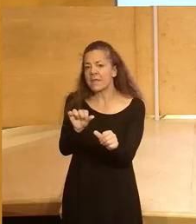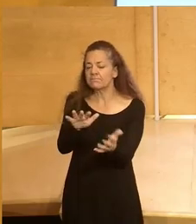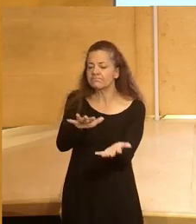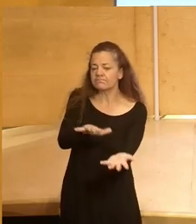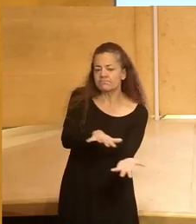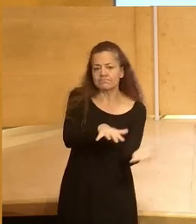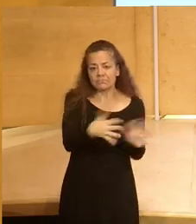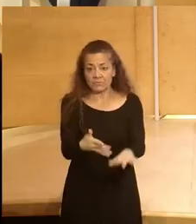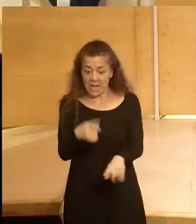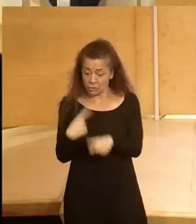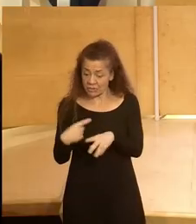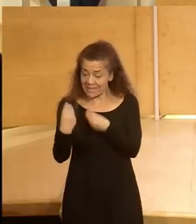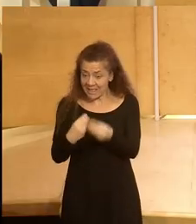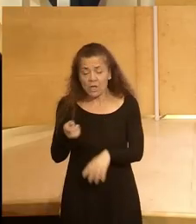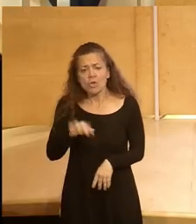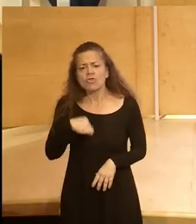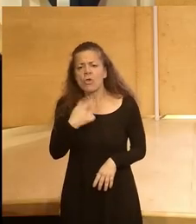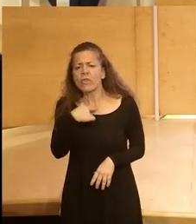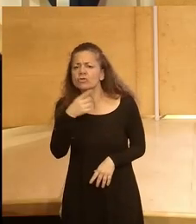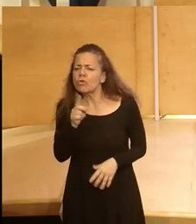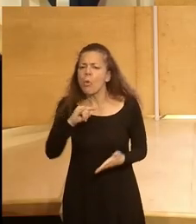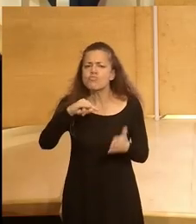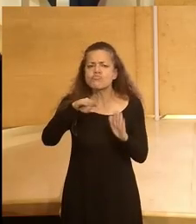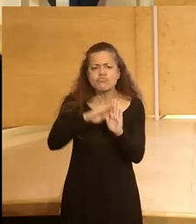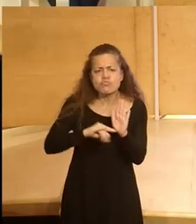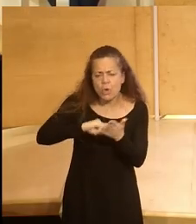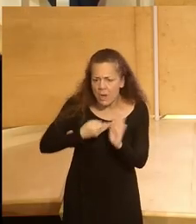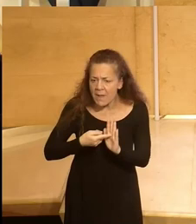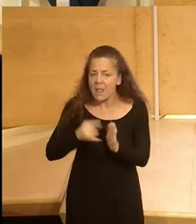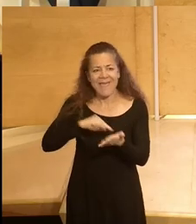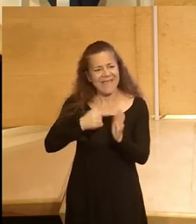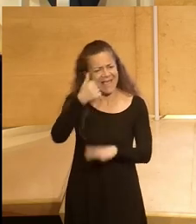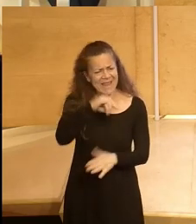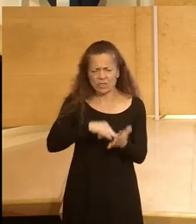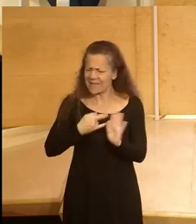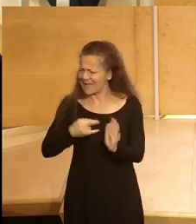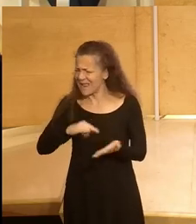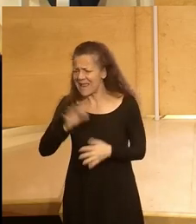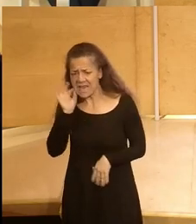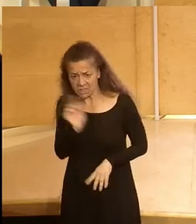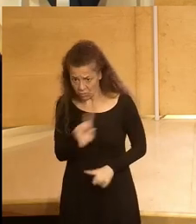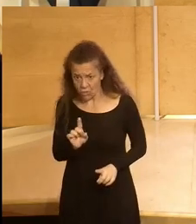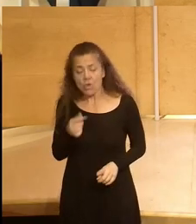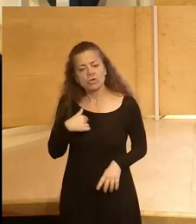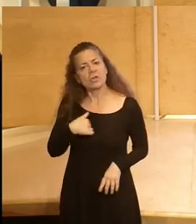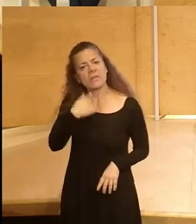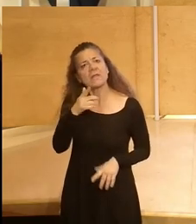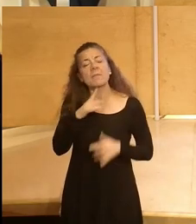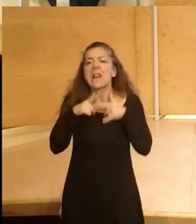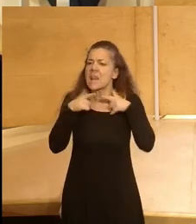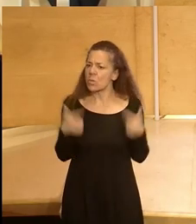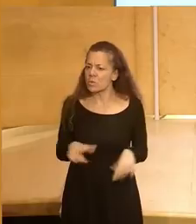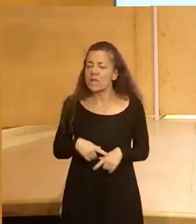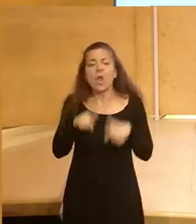tuerca a lo que hacen y digo no solo programar no solo ser ingenieros o ingenieras sino oye pues voy a ser lingüista pero